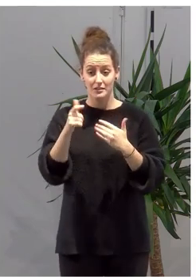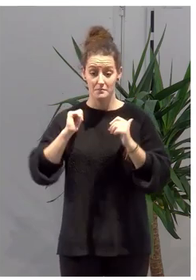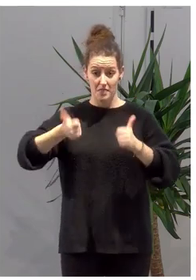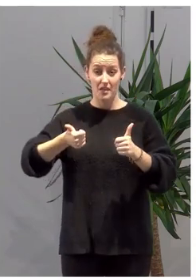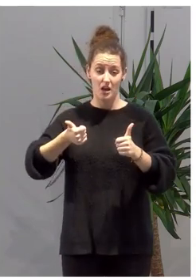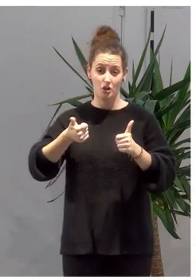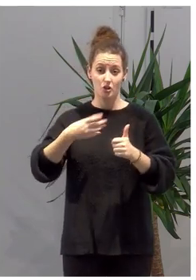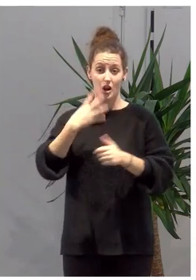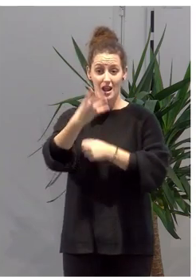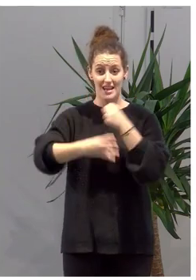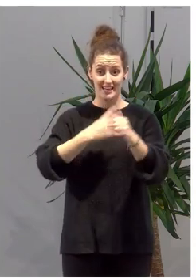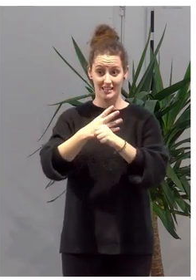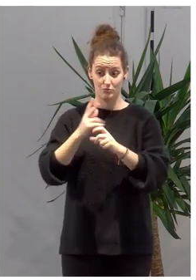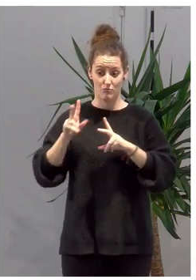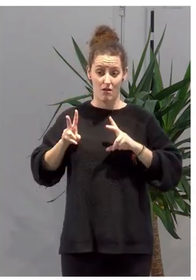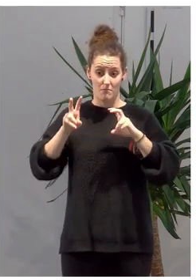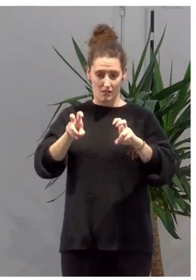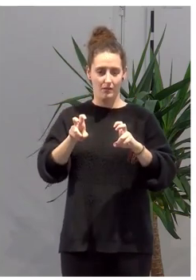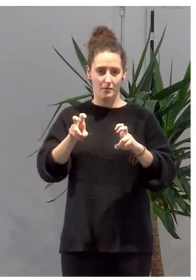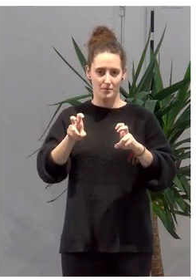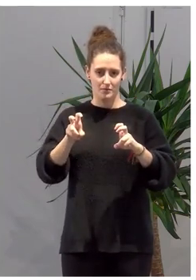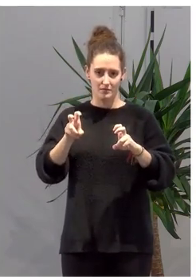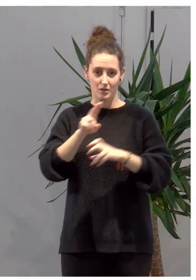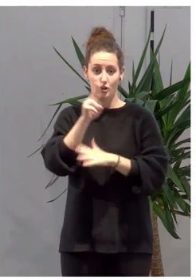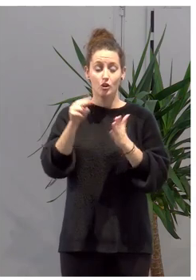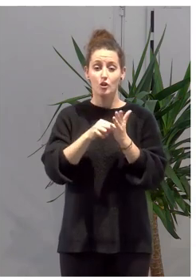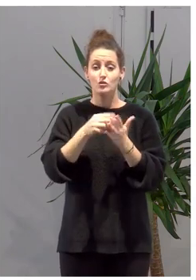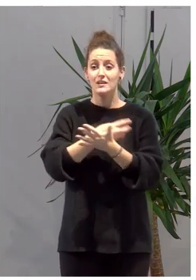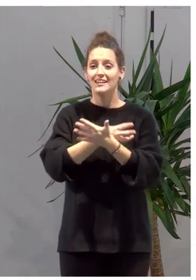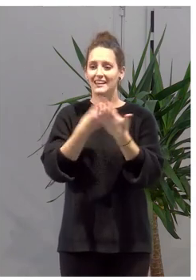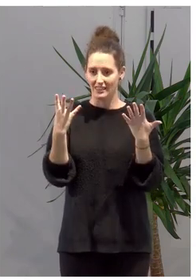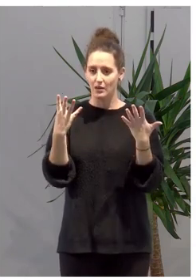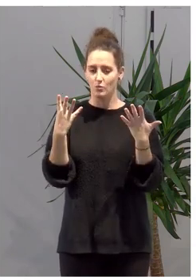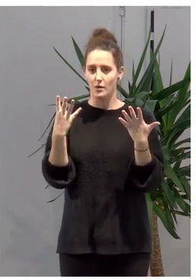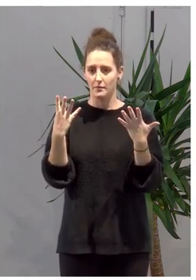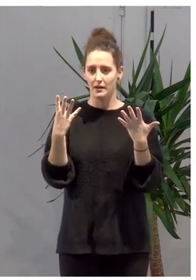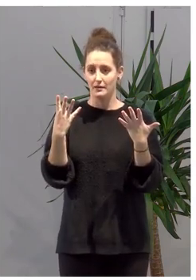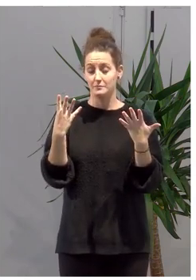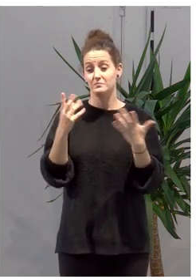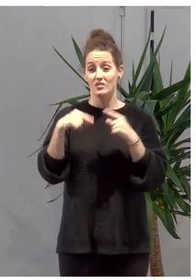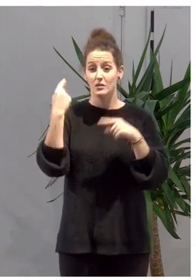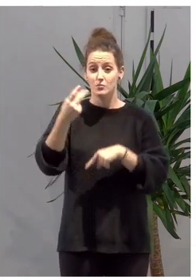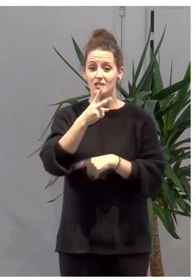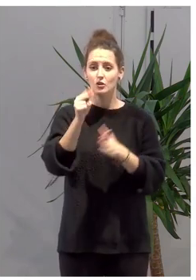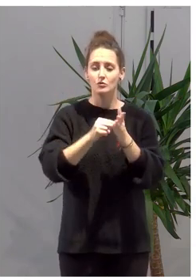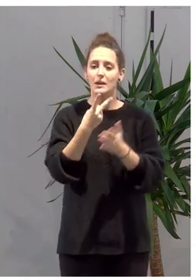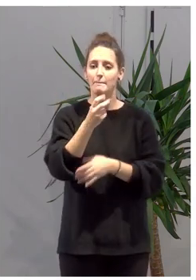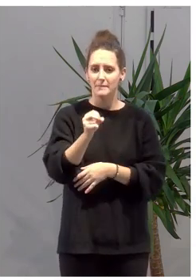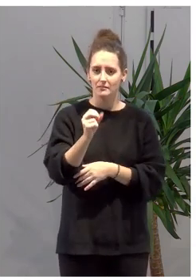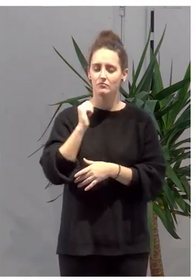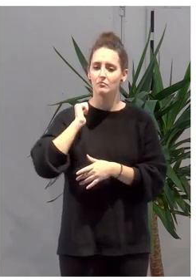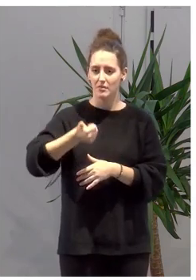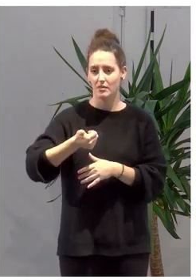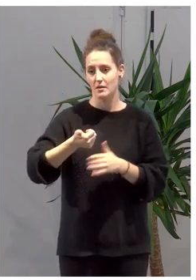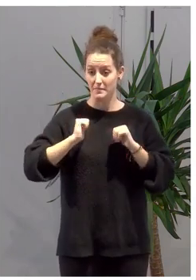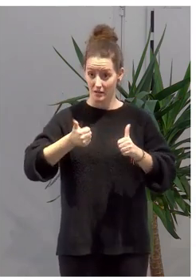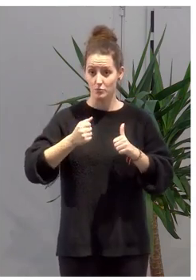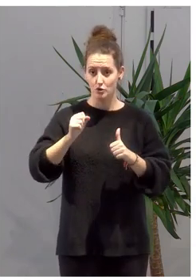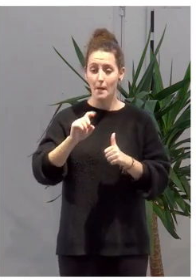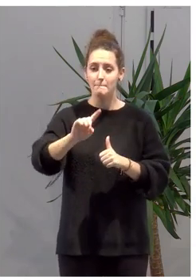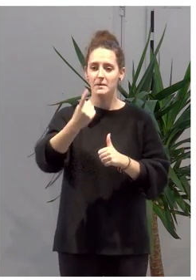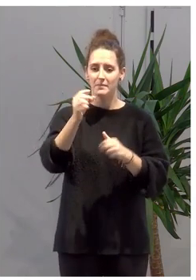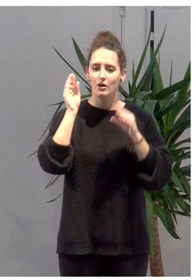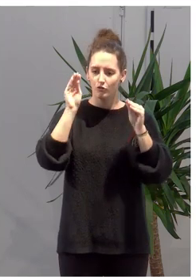inicio de la legislatura en 2019. En 2020 iniciamos la primera formación